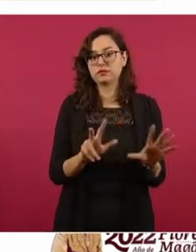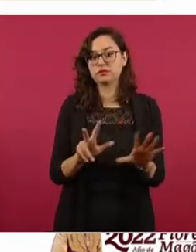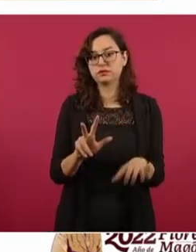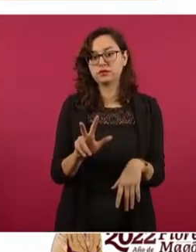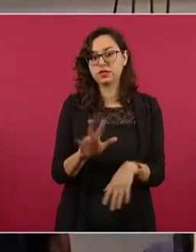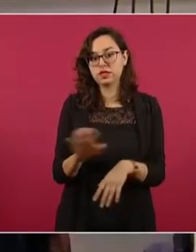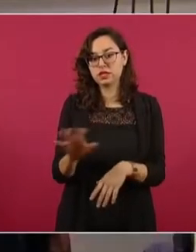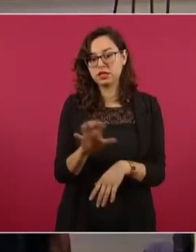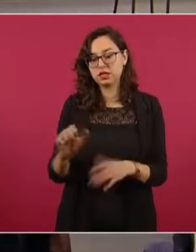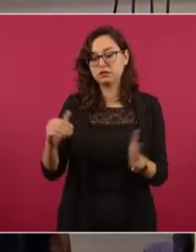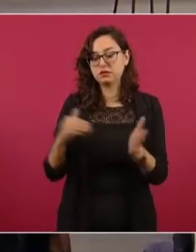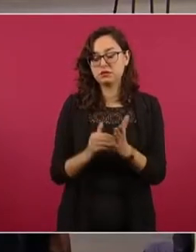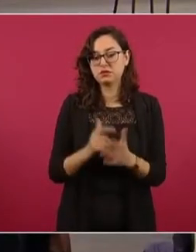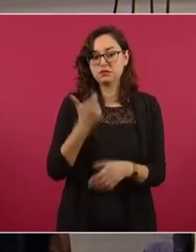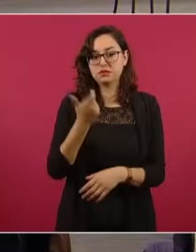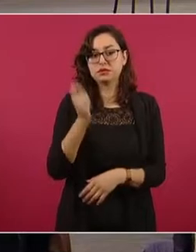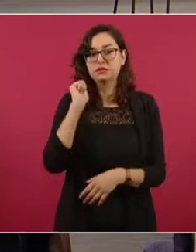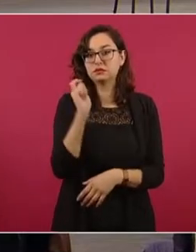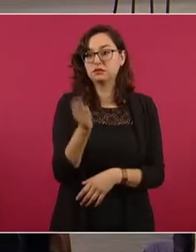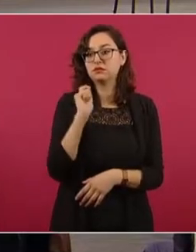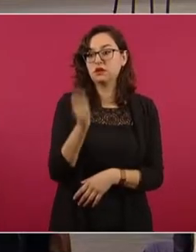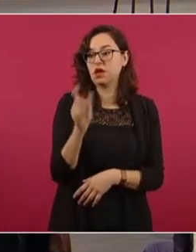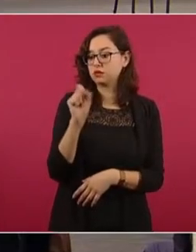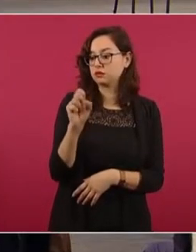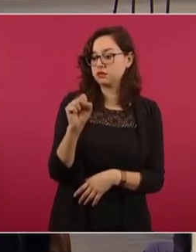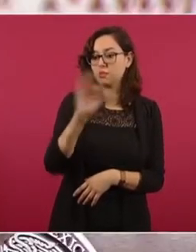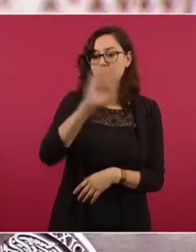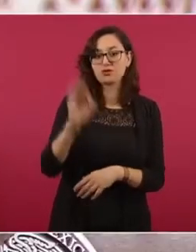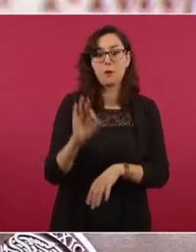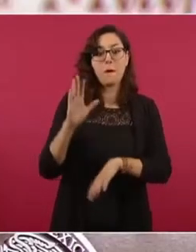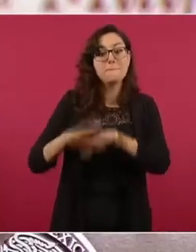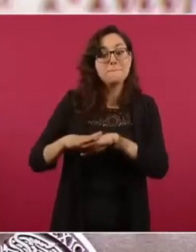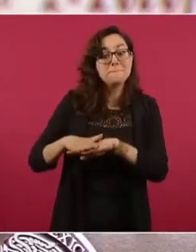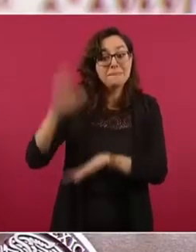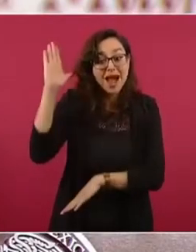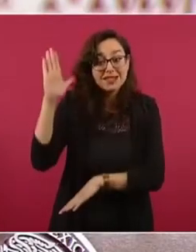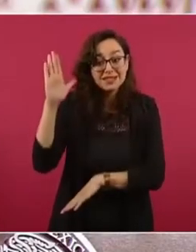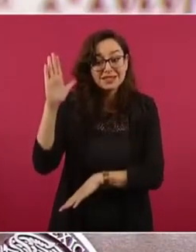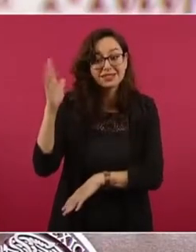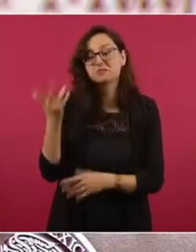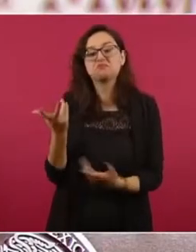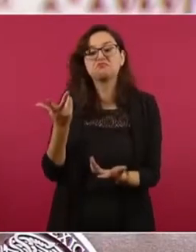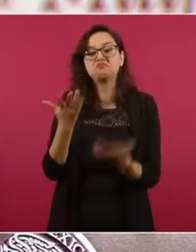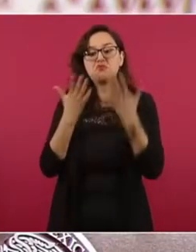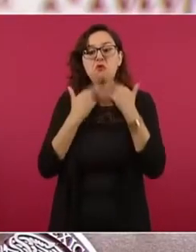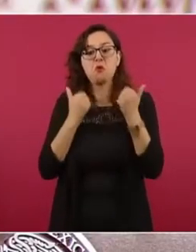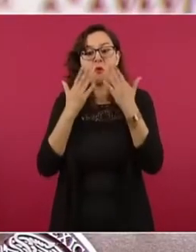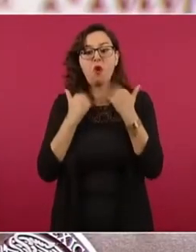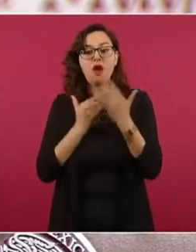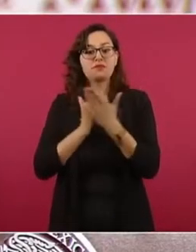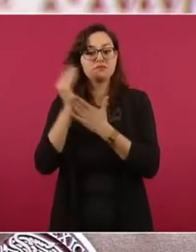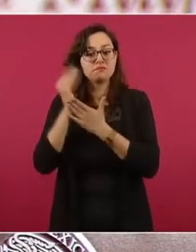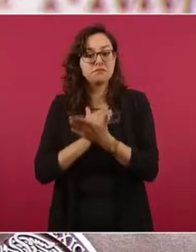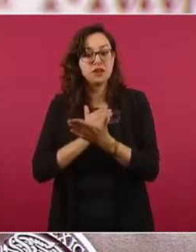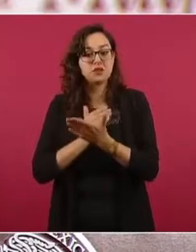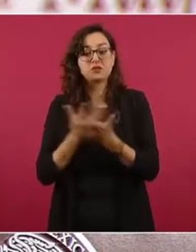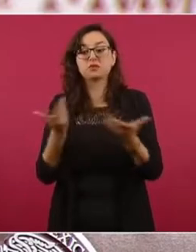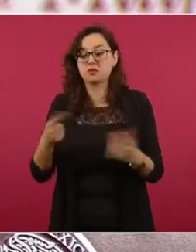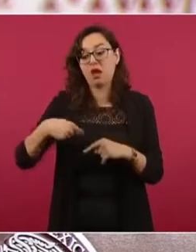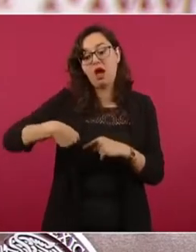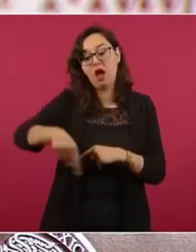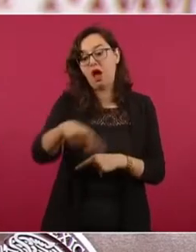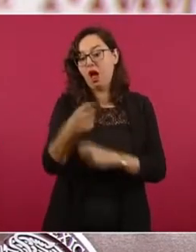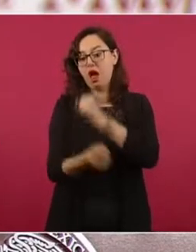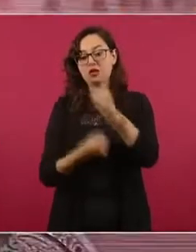aumento es del 60%. No hay una reducción y este año se espera ejercer un presupuesto similar.